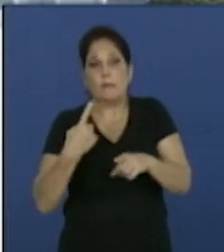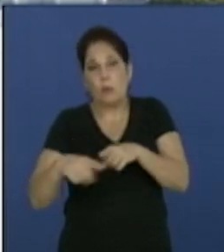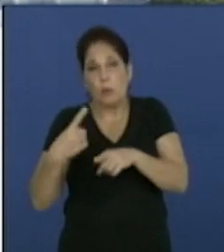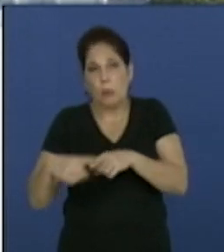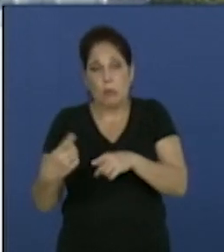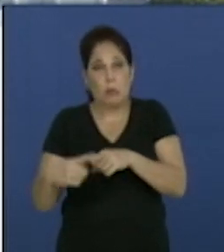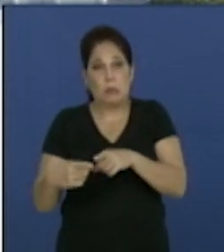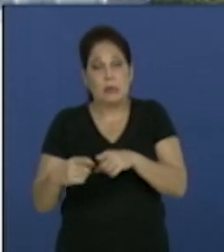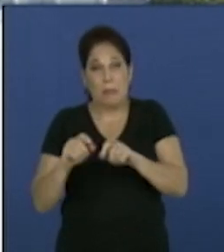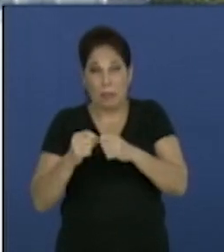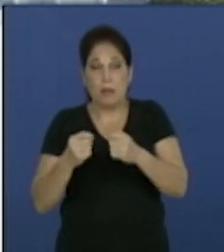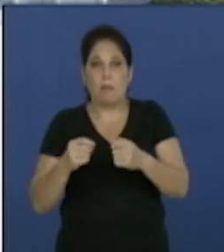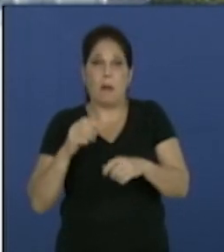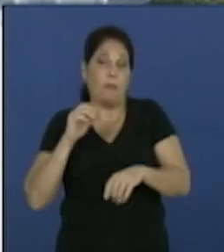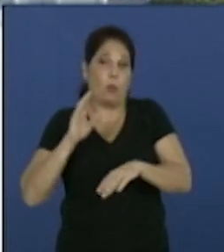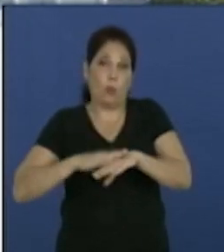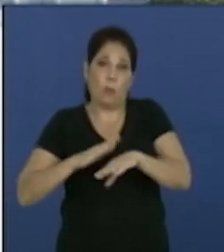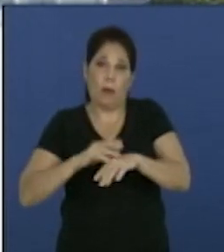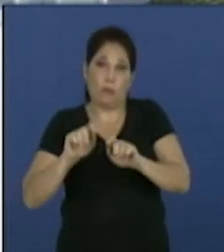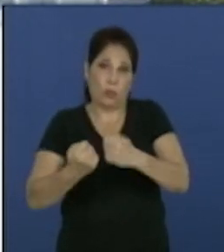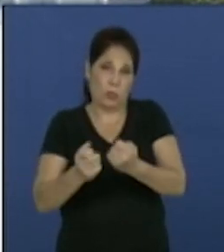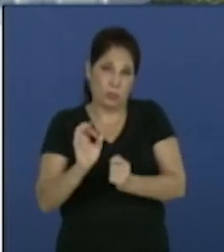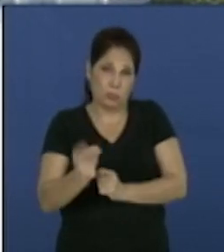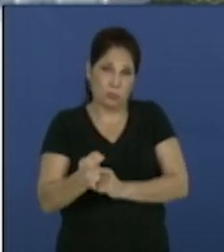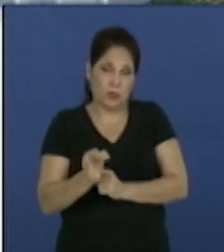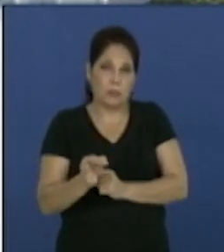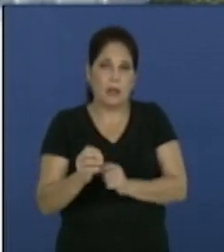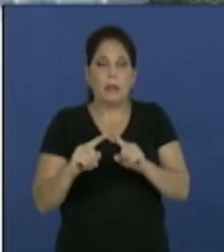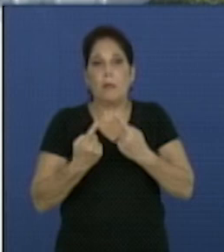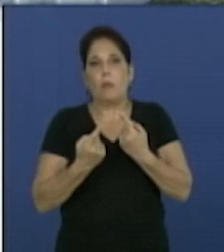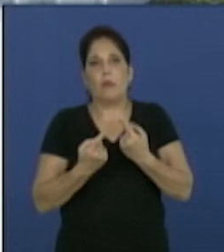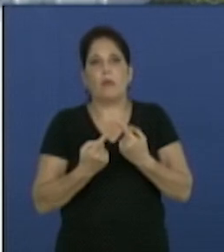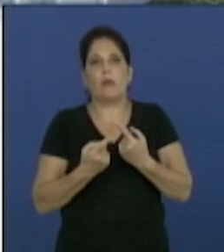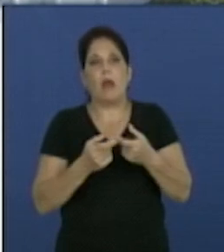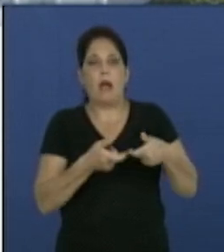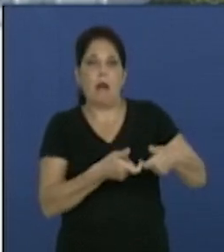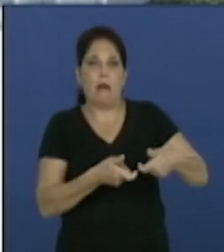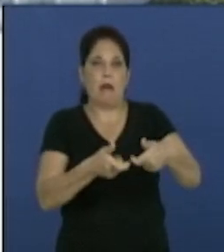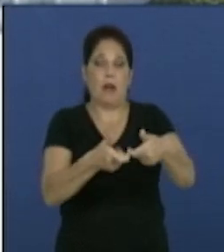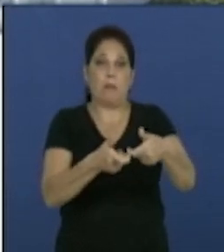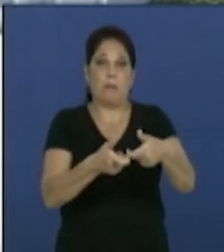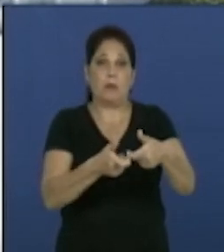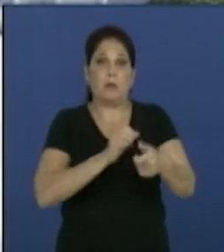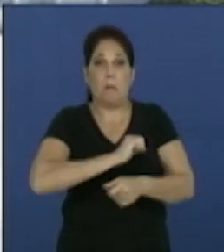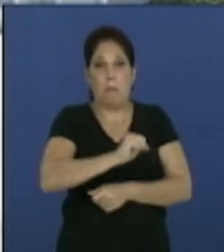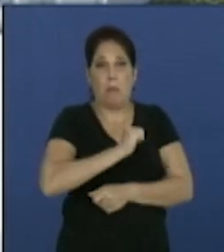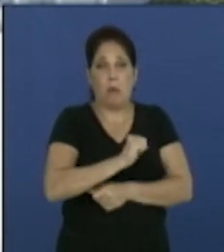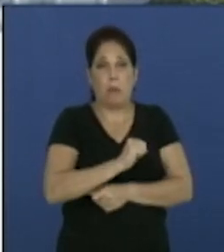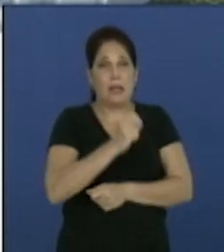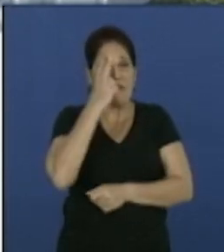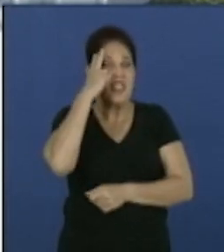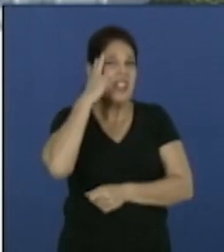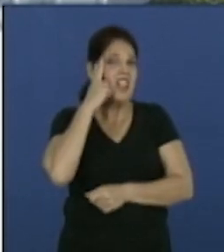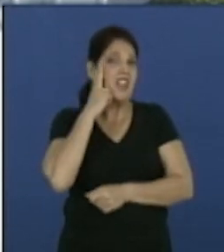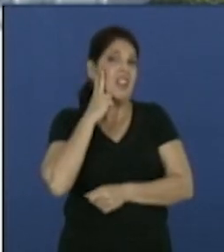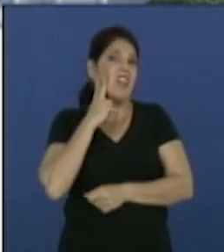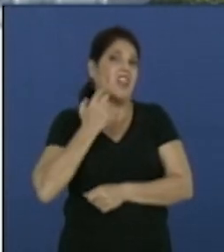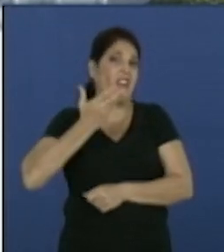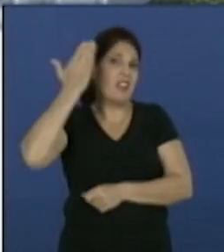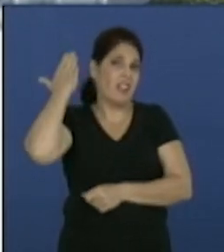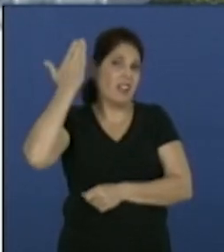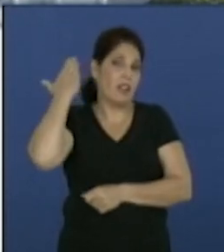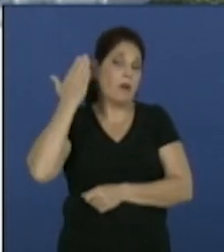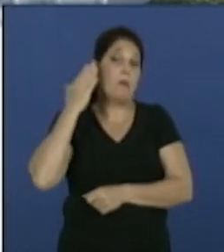también viene antecedido ya por el deterioro de muchos de los equipos de bombeo que hoy tenemos que llevan muchos años trabajando